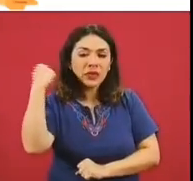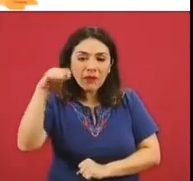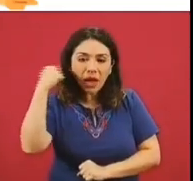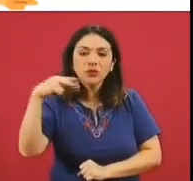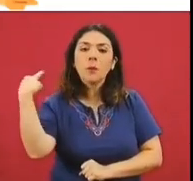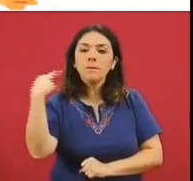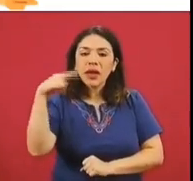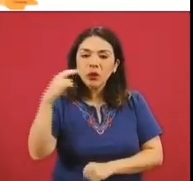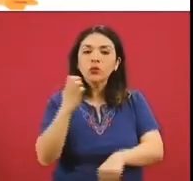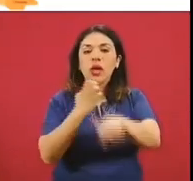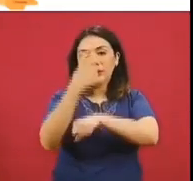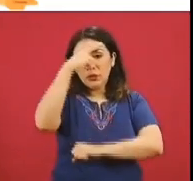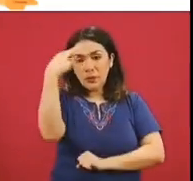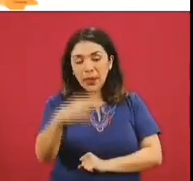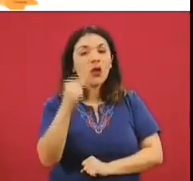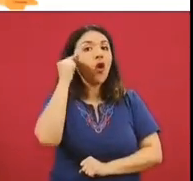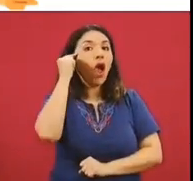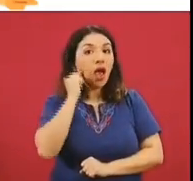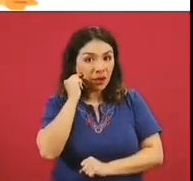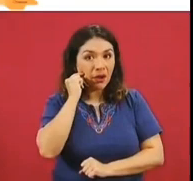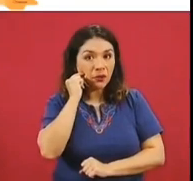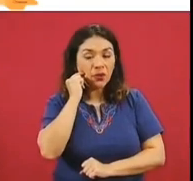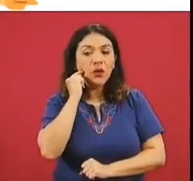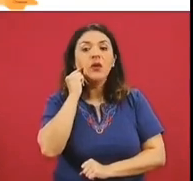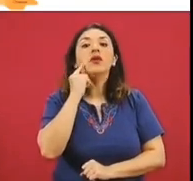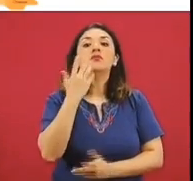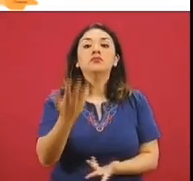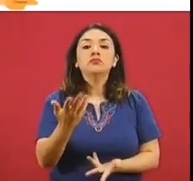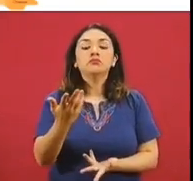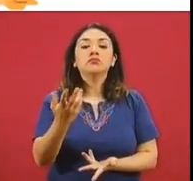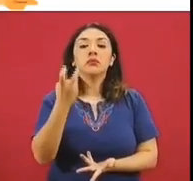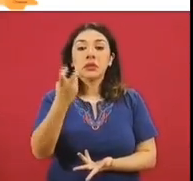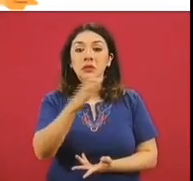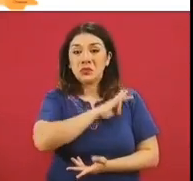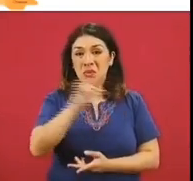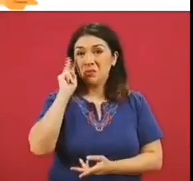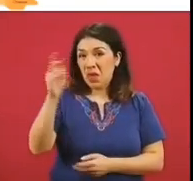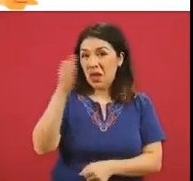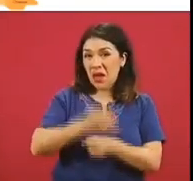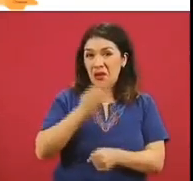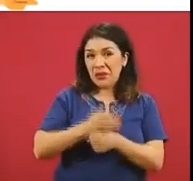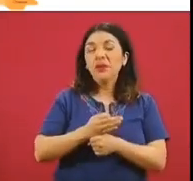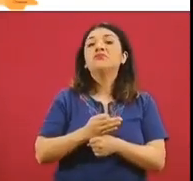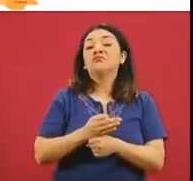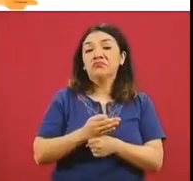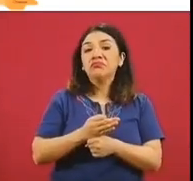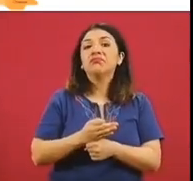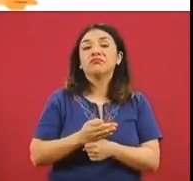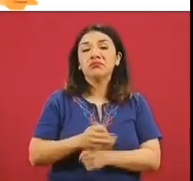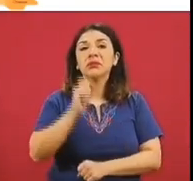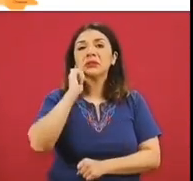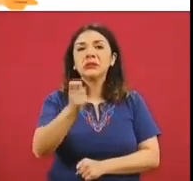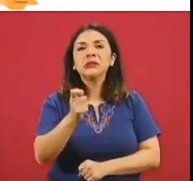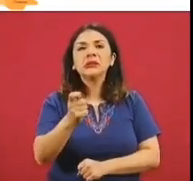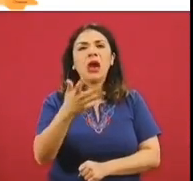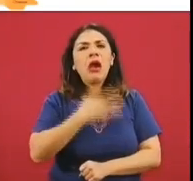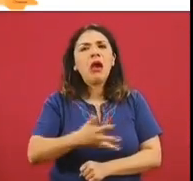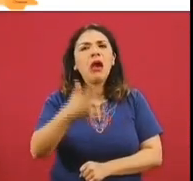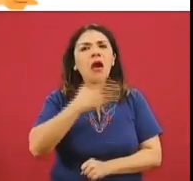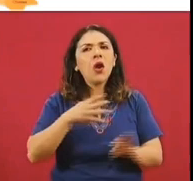Estado de México y Guerrero. Se puede ver una, digamos, una